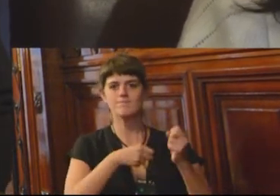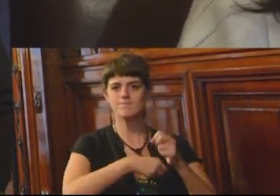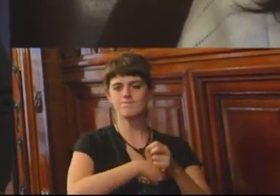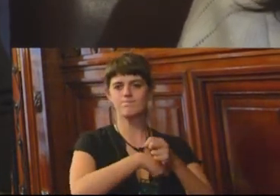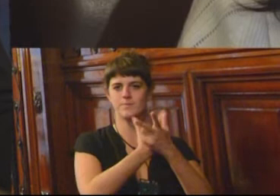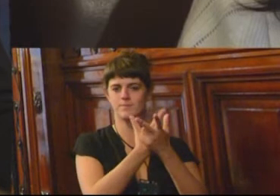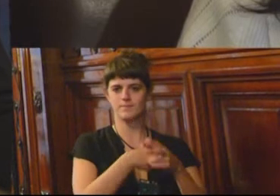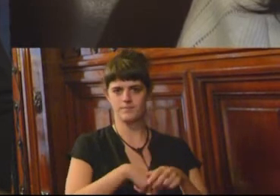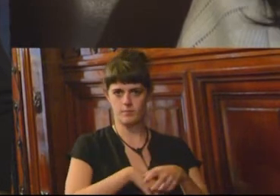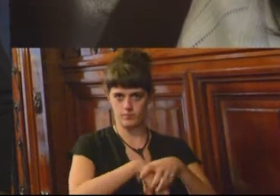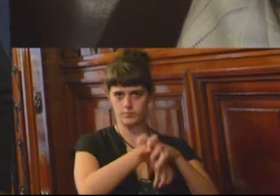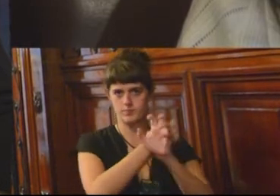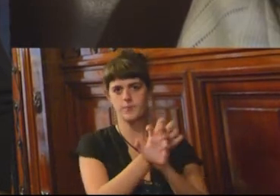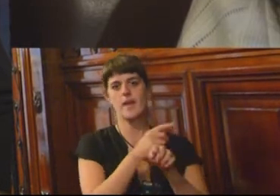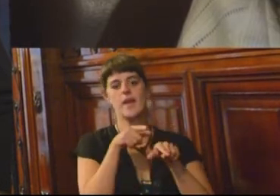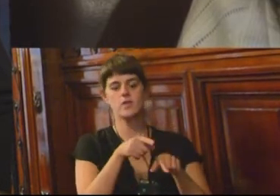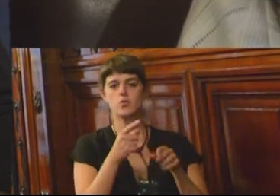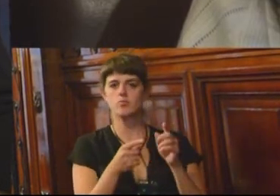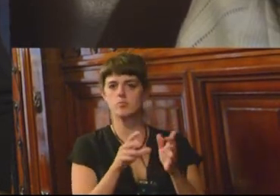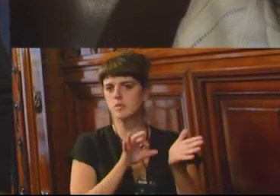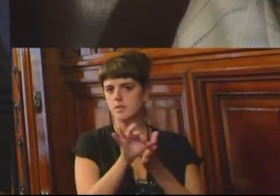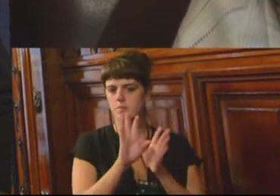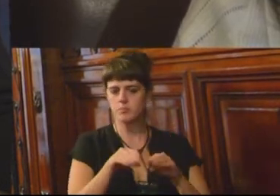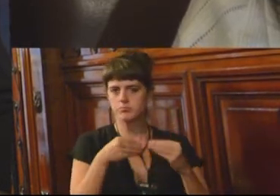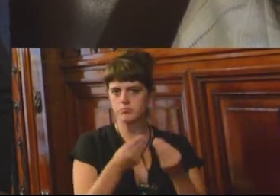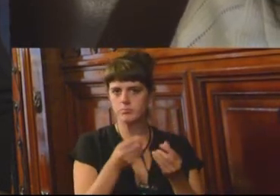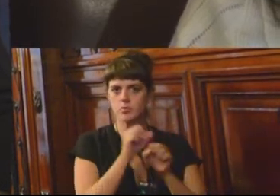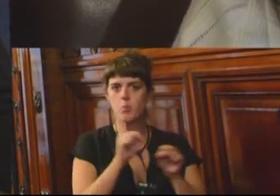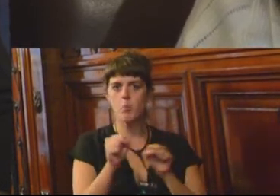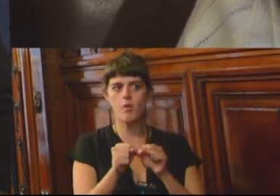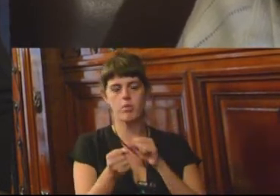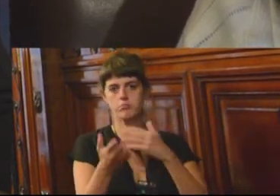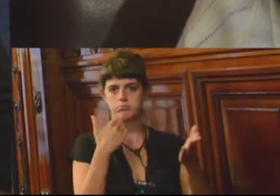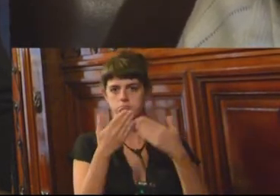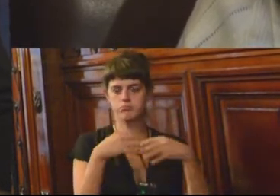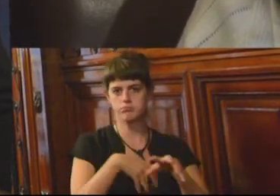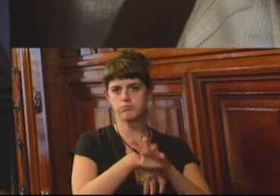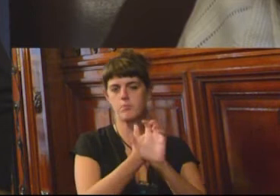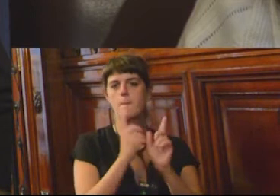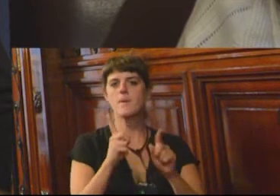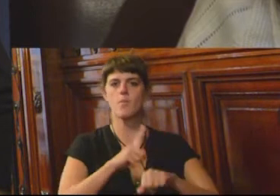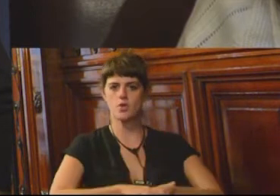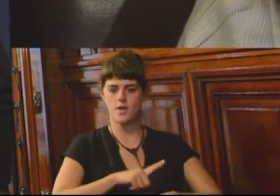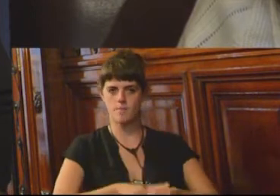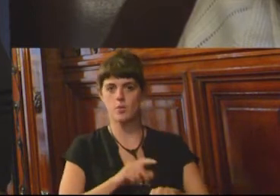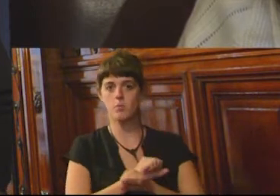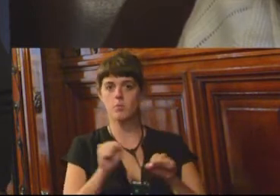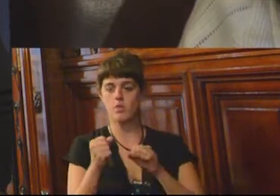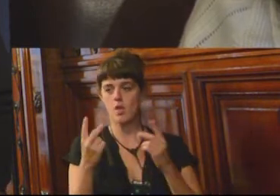considerando que se trata de un sistema integral, interactivo y sincrónico, lo que implica una comunicación bidireccional